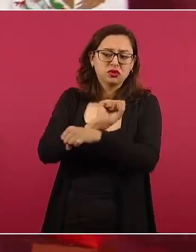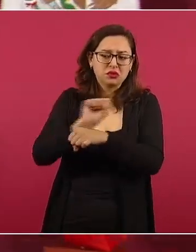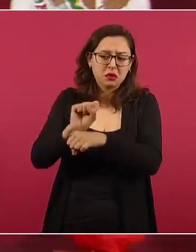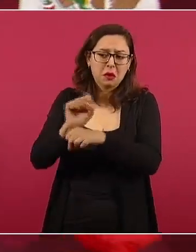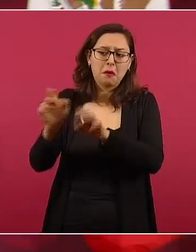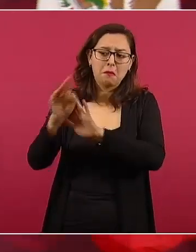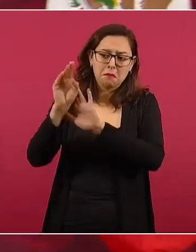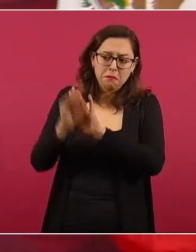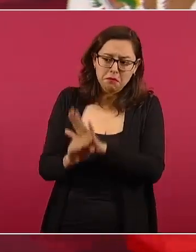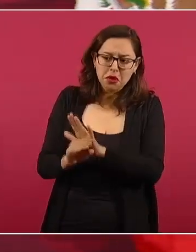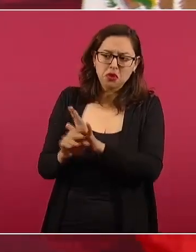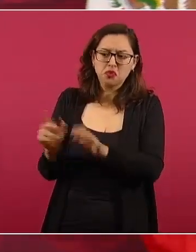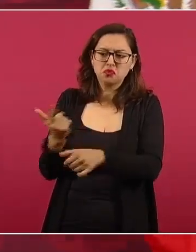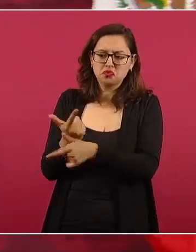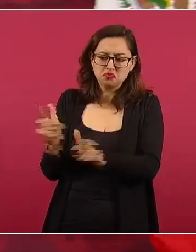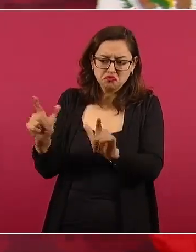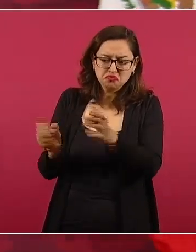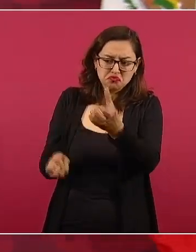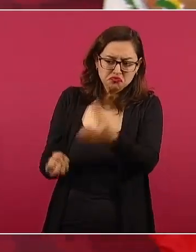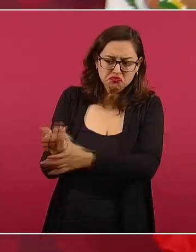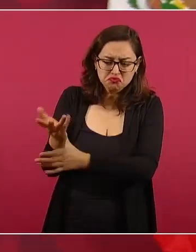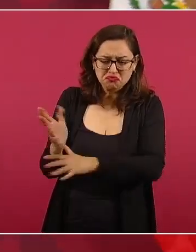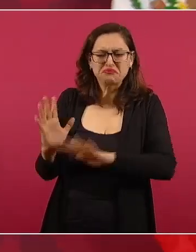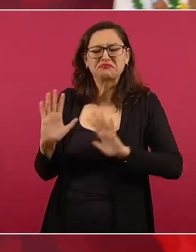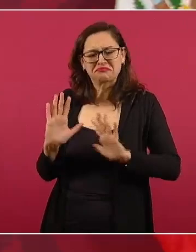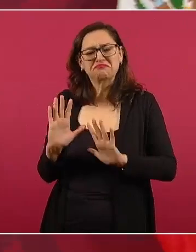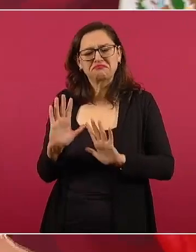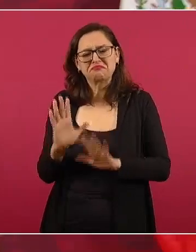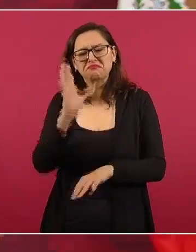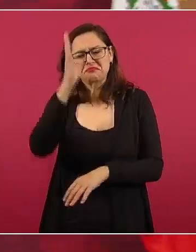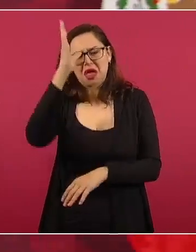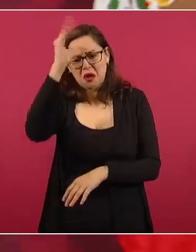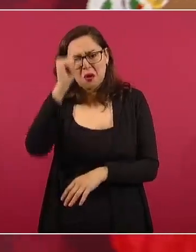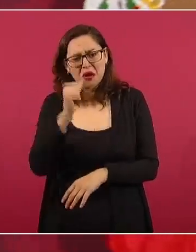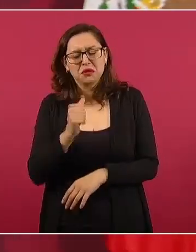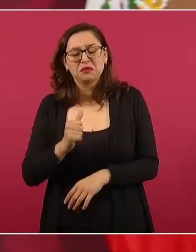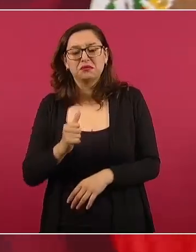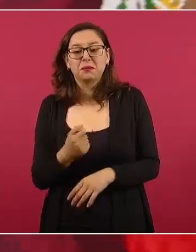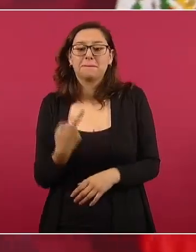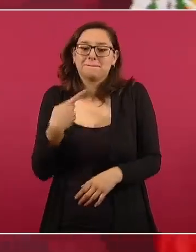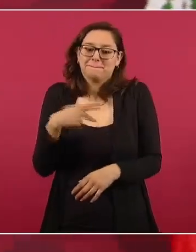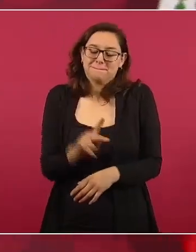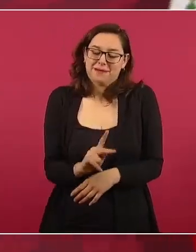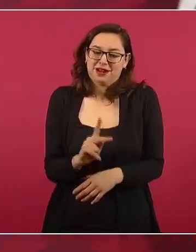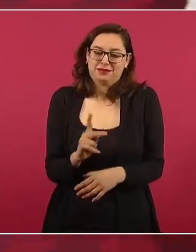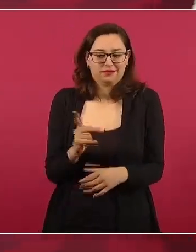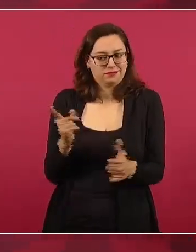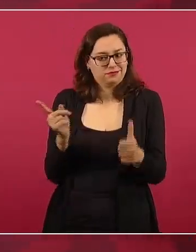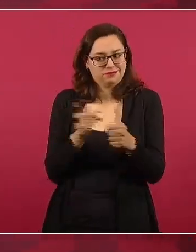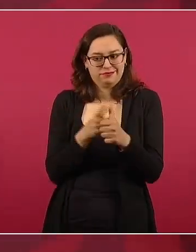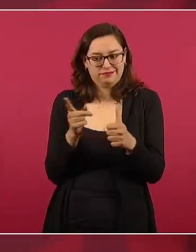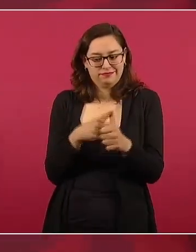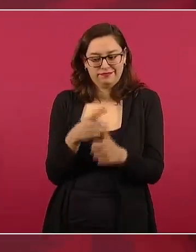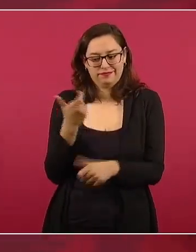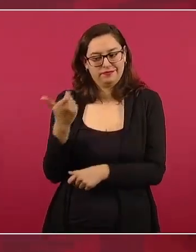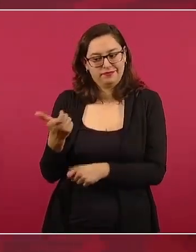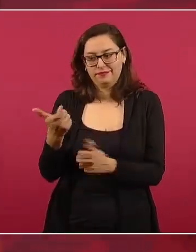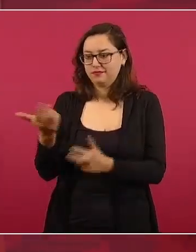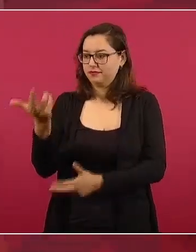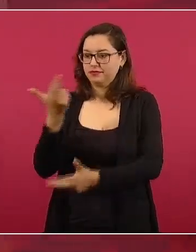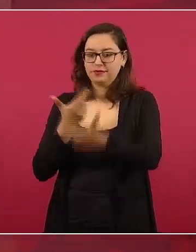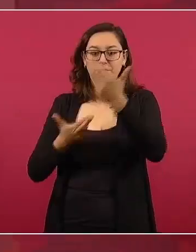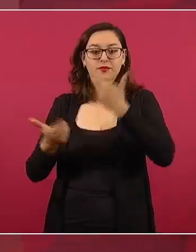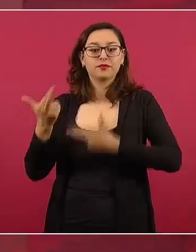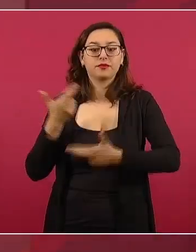pero que se devuelva el dinero. Porque antes robaban y